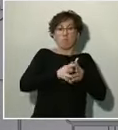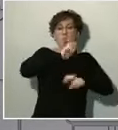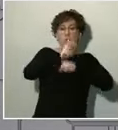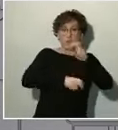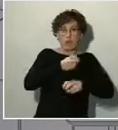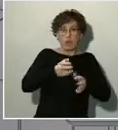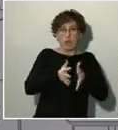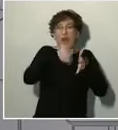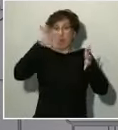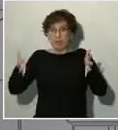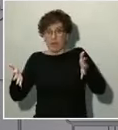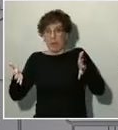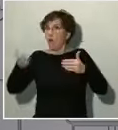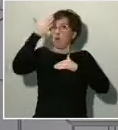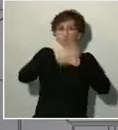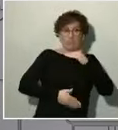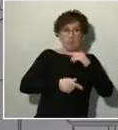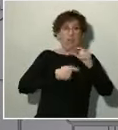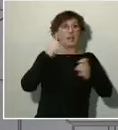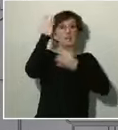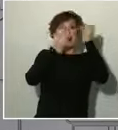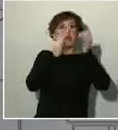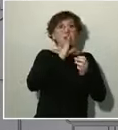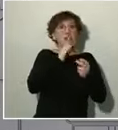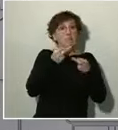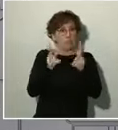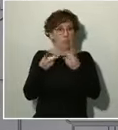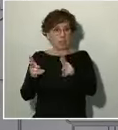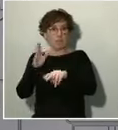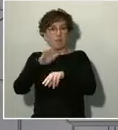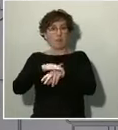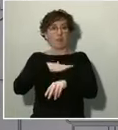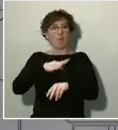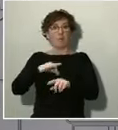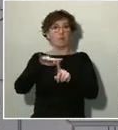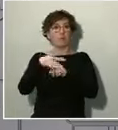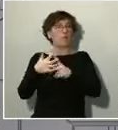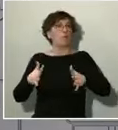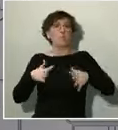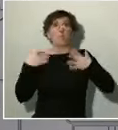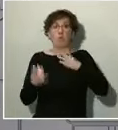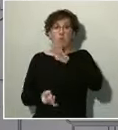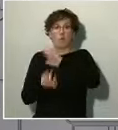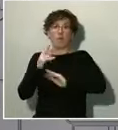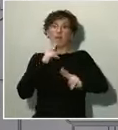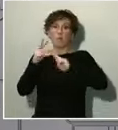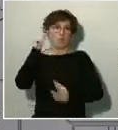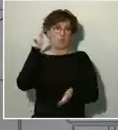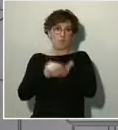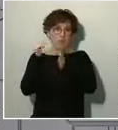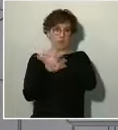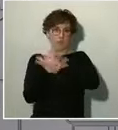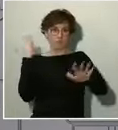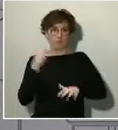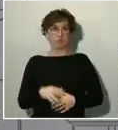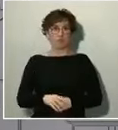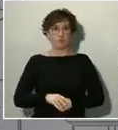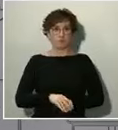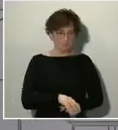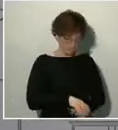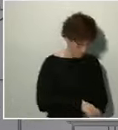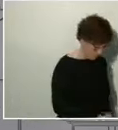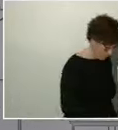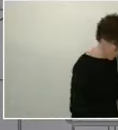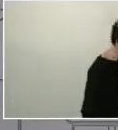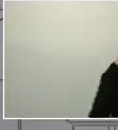responderse con rapidez y eficacia a situaciones no previstas en el propio decreto. Como ven, nos adentramos